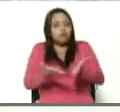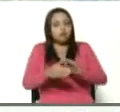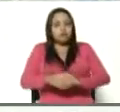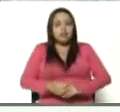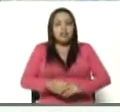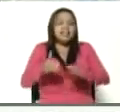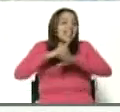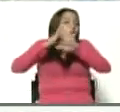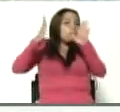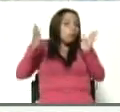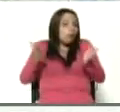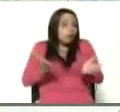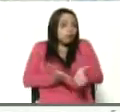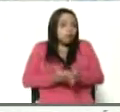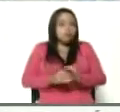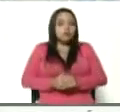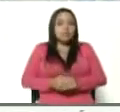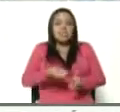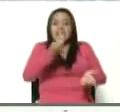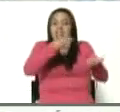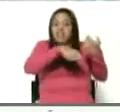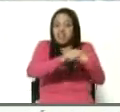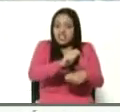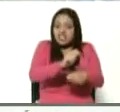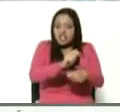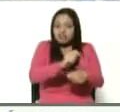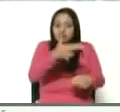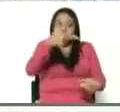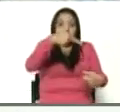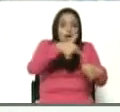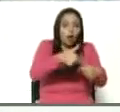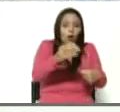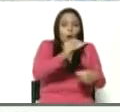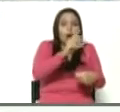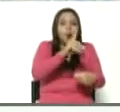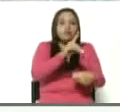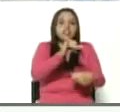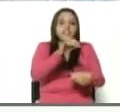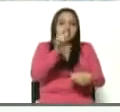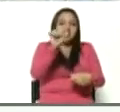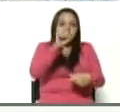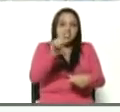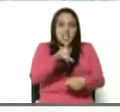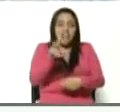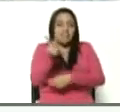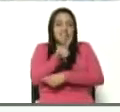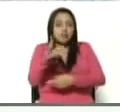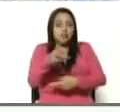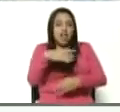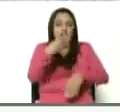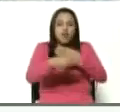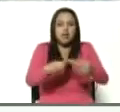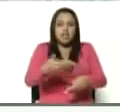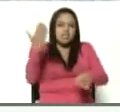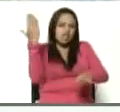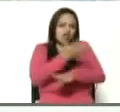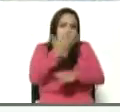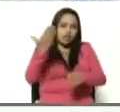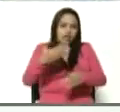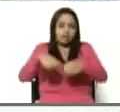mundo. Que le venda gasolina o diésel a Venezuela, lo sancionan, le congelan los recursos.